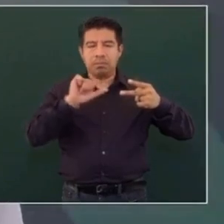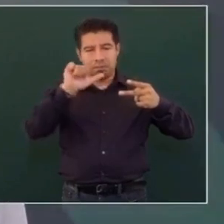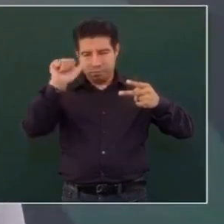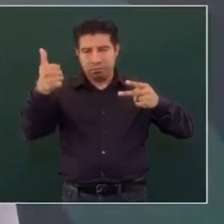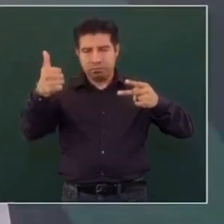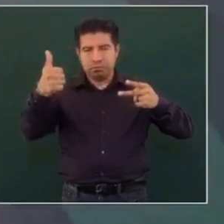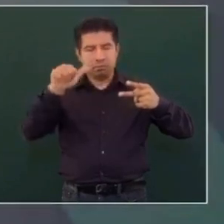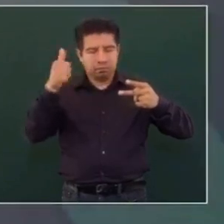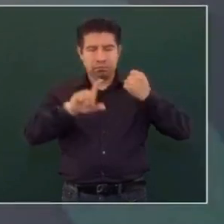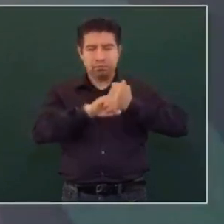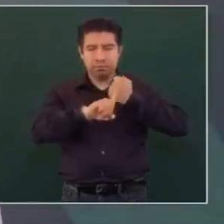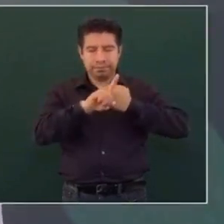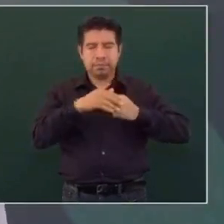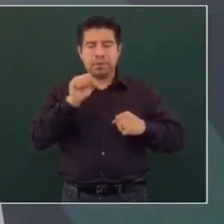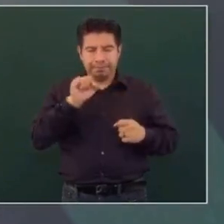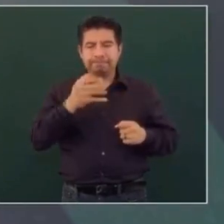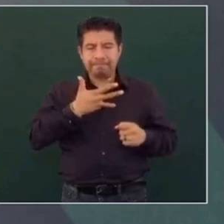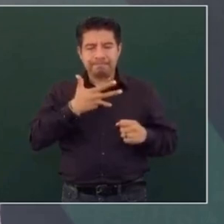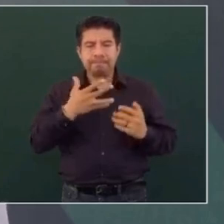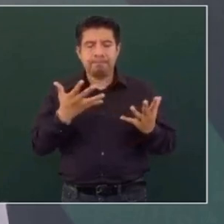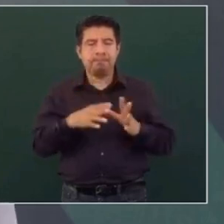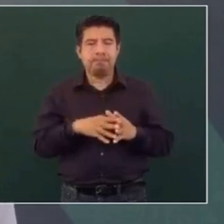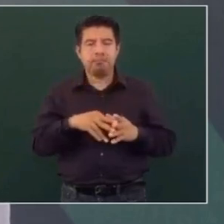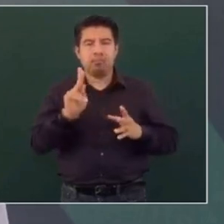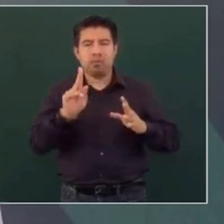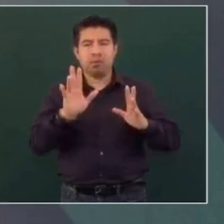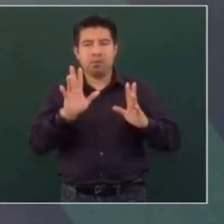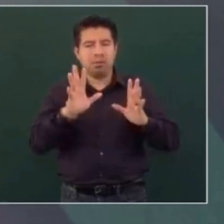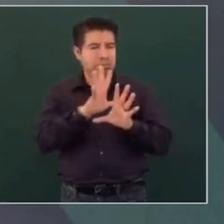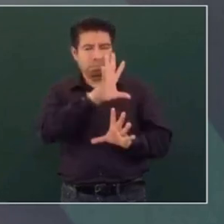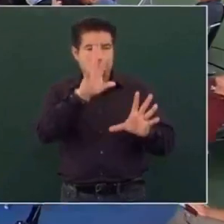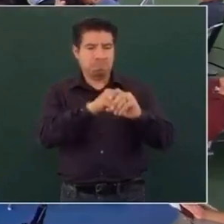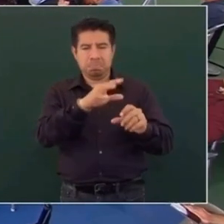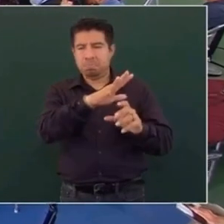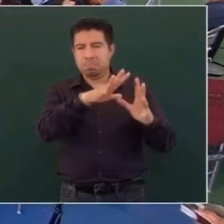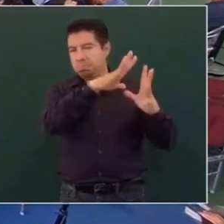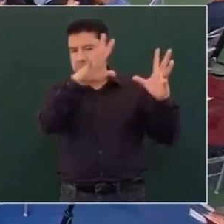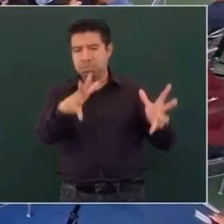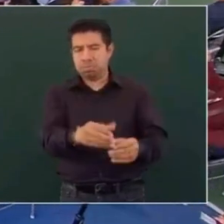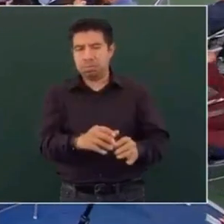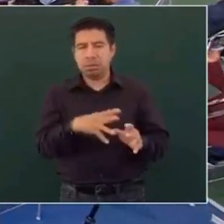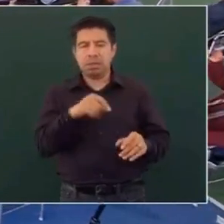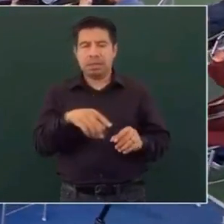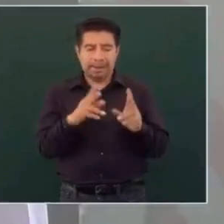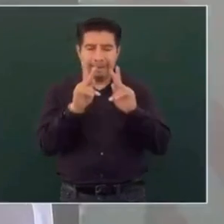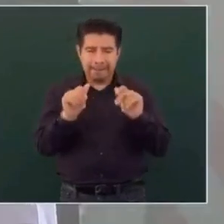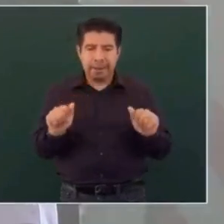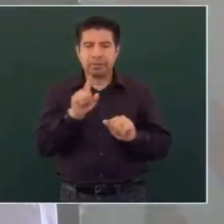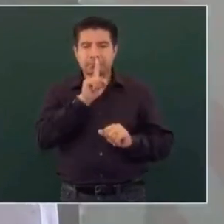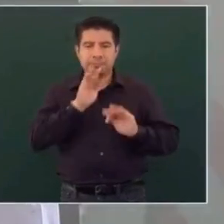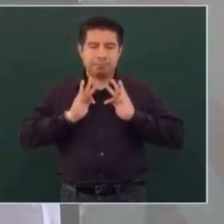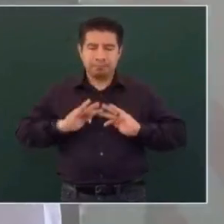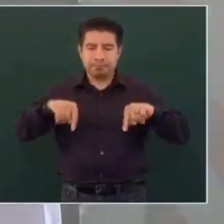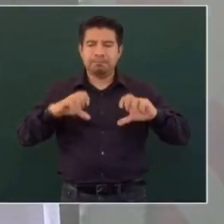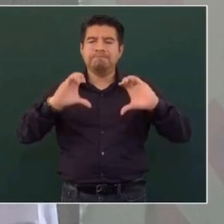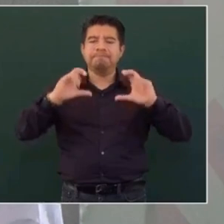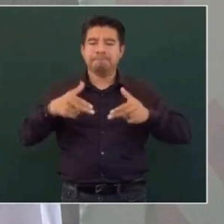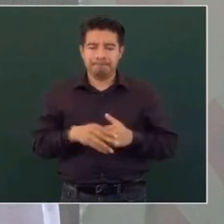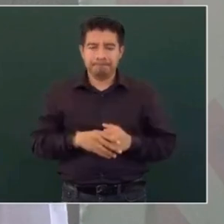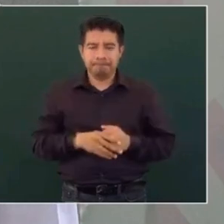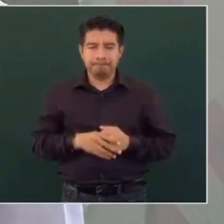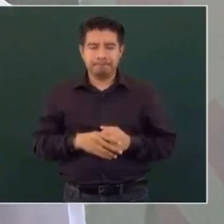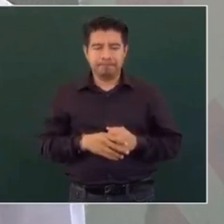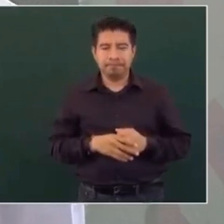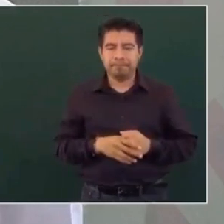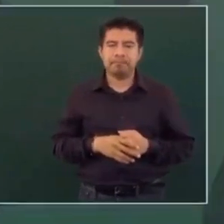problemas. Pero, en general, hay paz, hay tranquilidad en Chiapas. Y